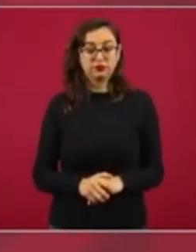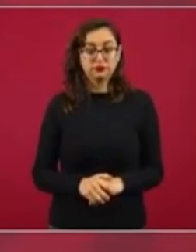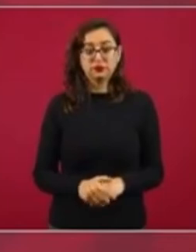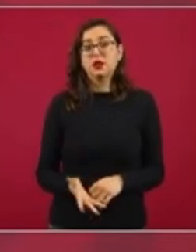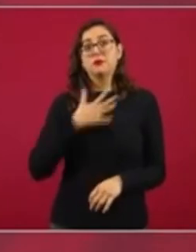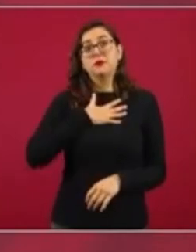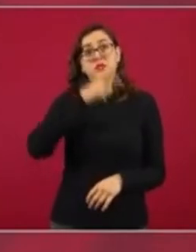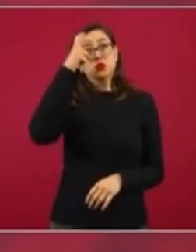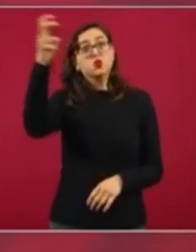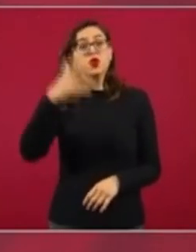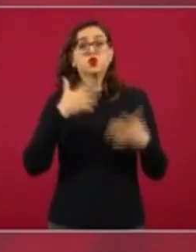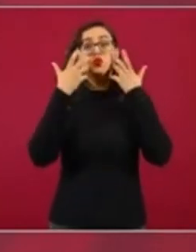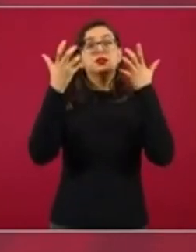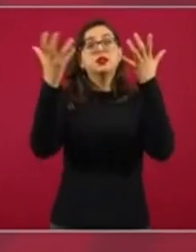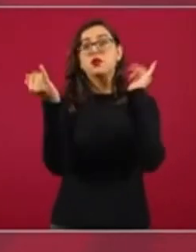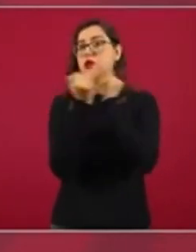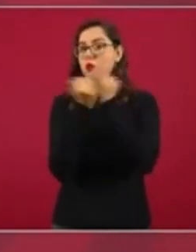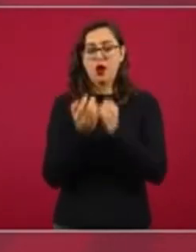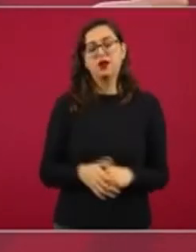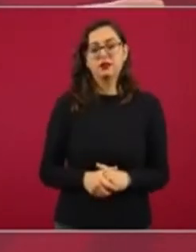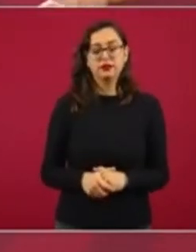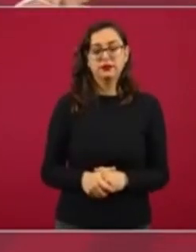Ese es el ideal, eso es lo que quisiéramos.